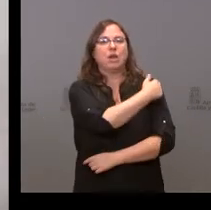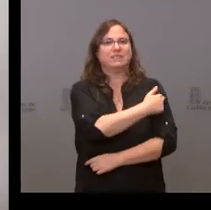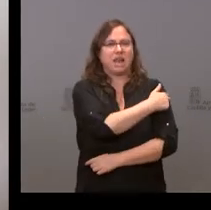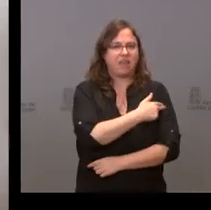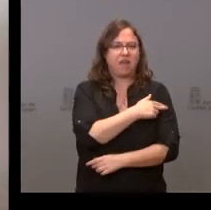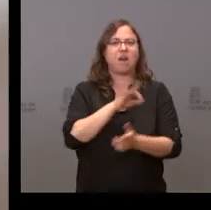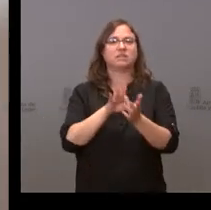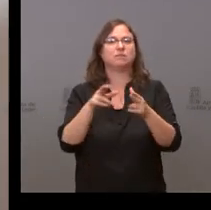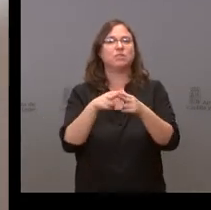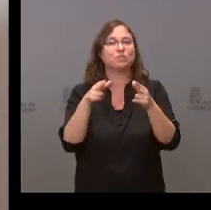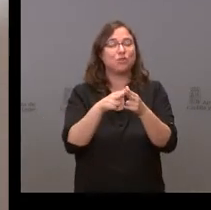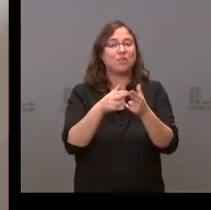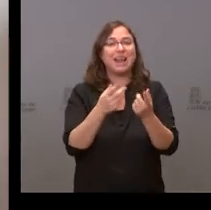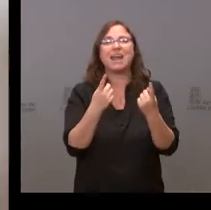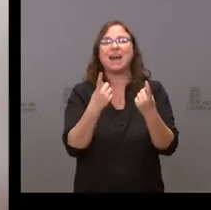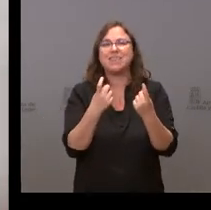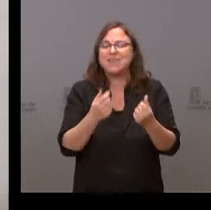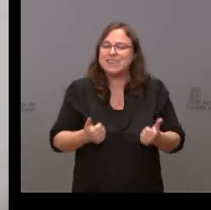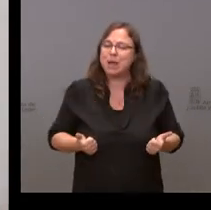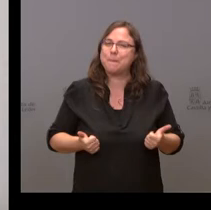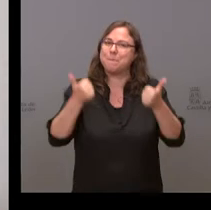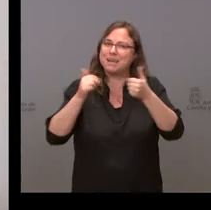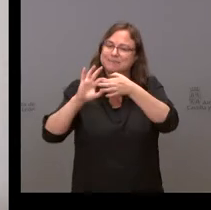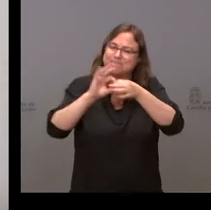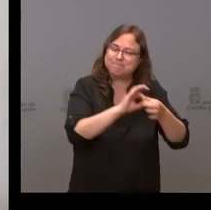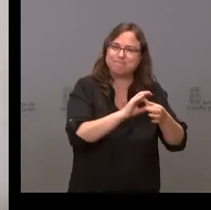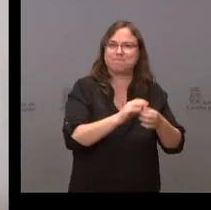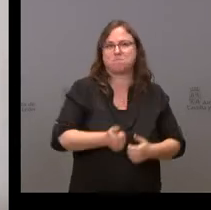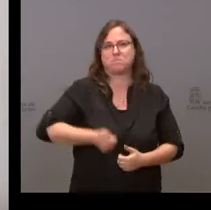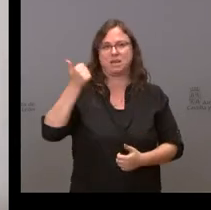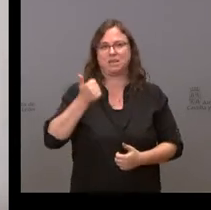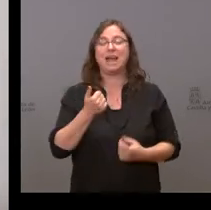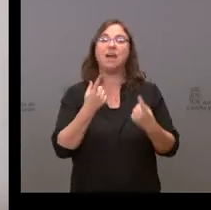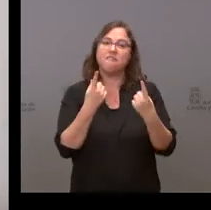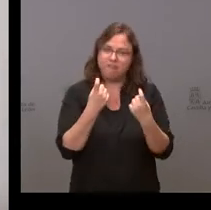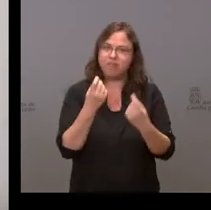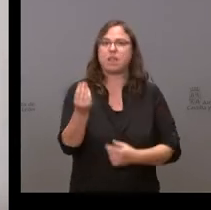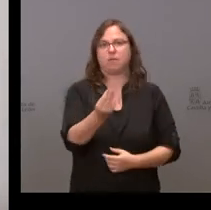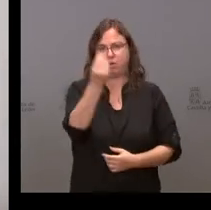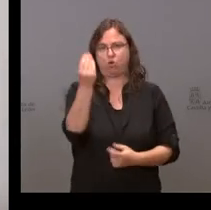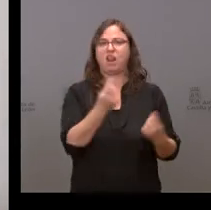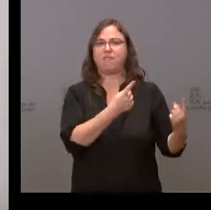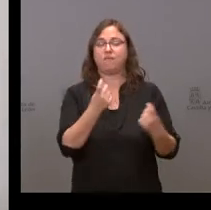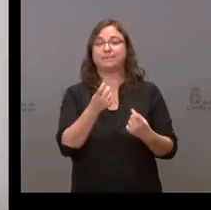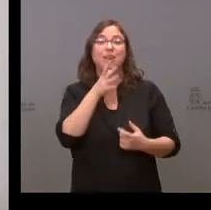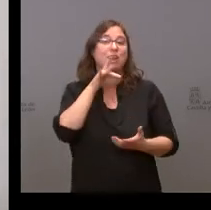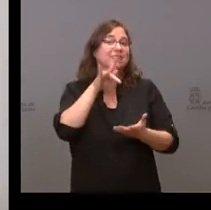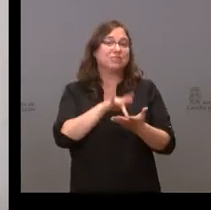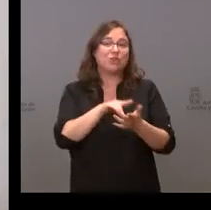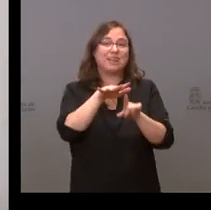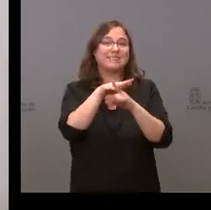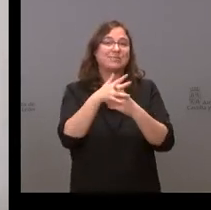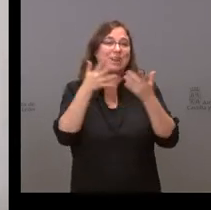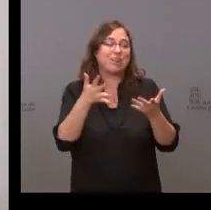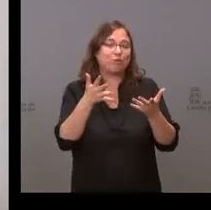servicios sociales, sea todavía más eficaz. Tenemos que seguir mejorando. lado, vivimos en un